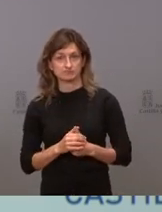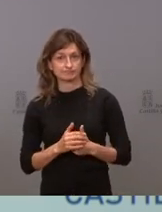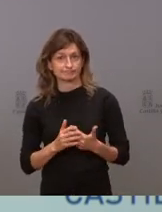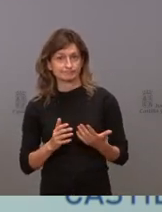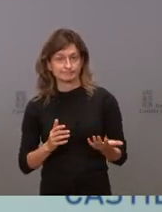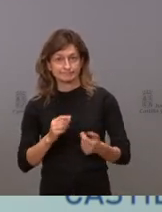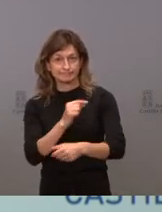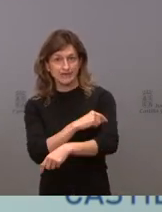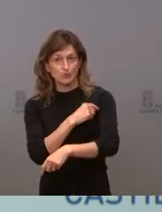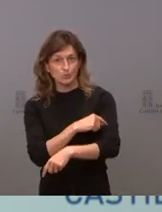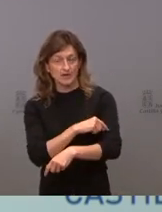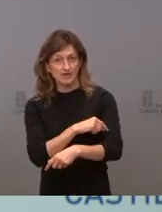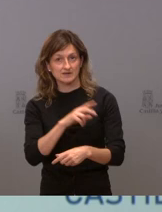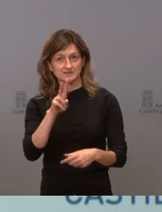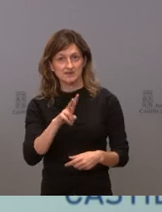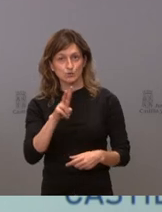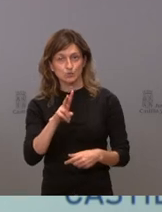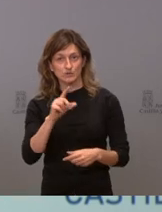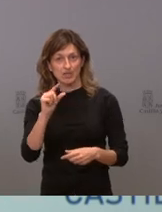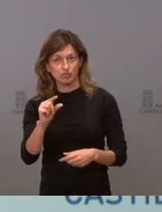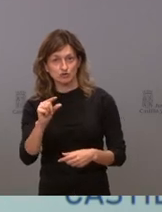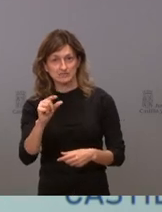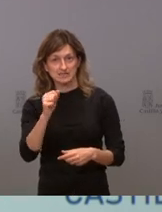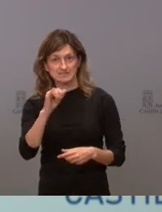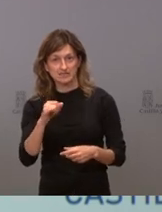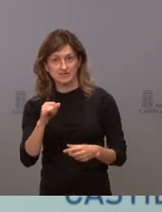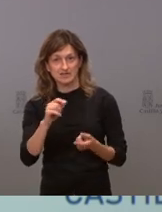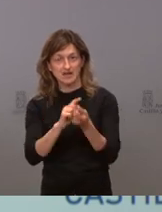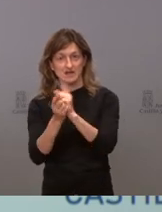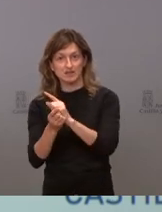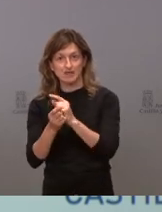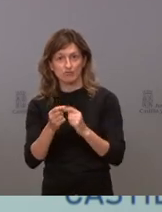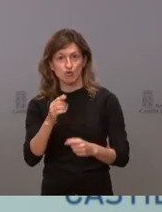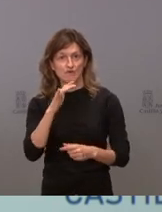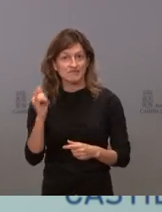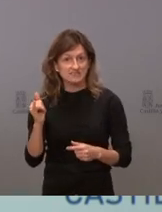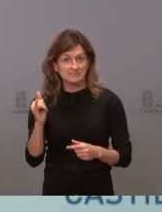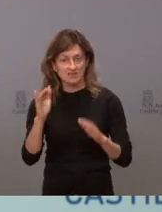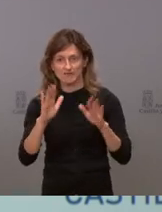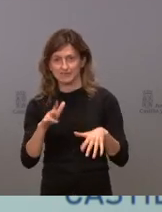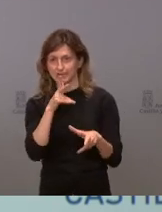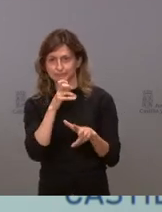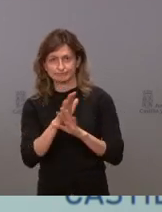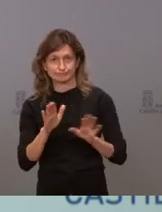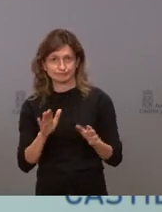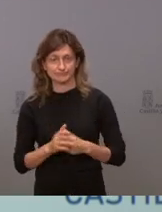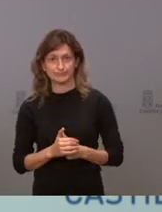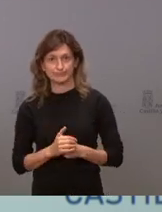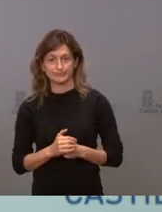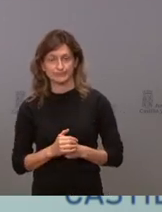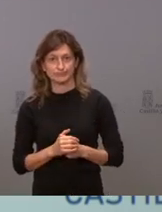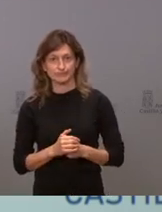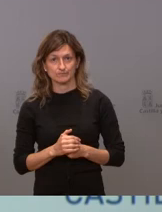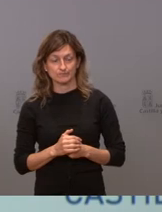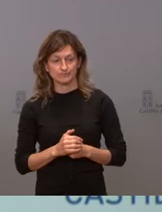que vacunar la segunda dosis de Astra con Pfizer eso hubiera supuesto un auténtico cataclismo pero eso ocurre